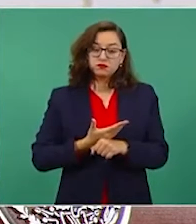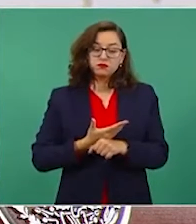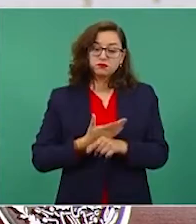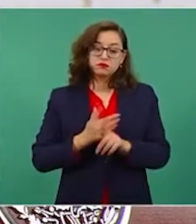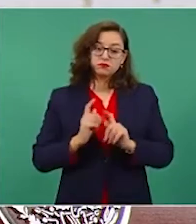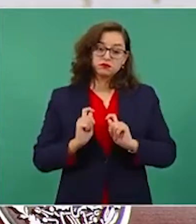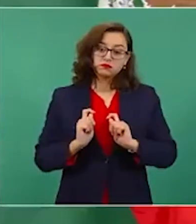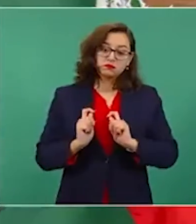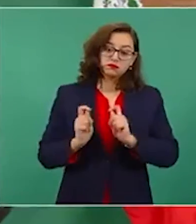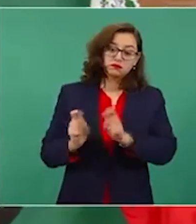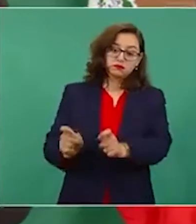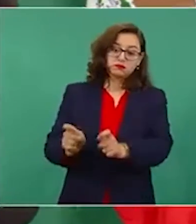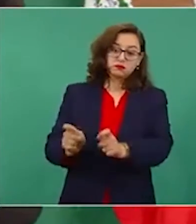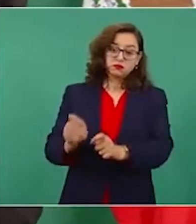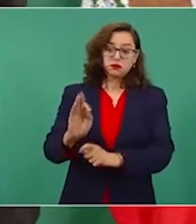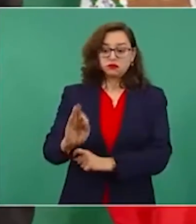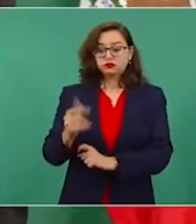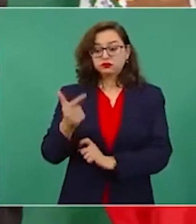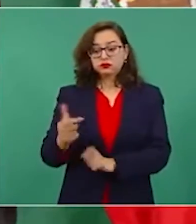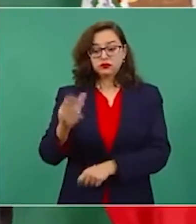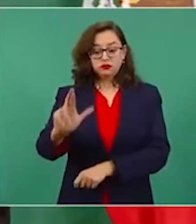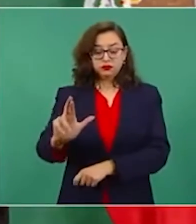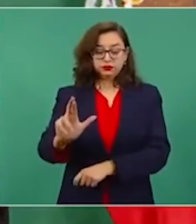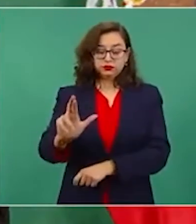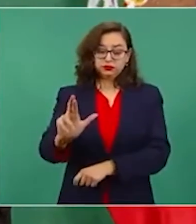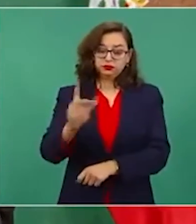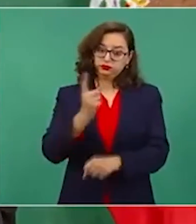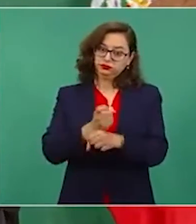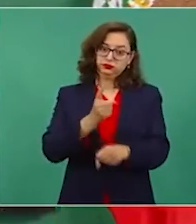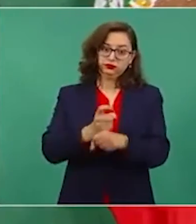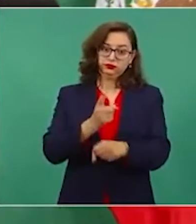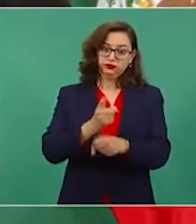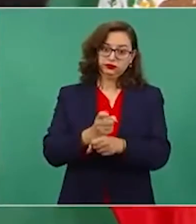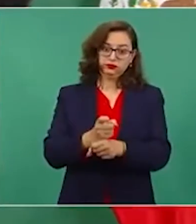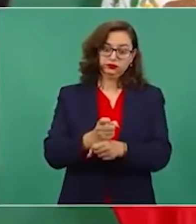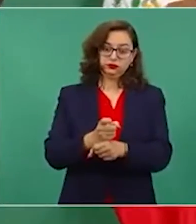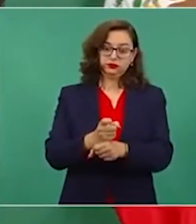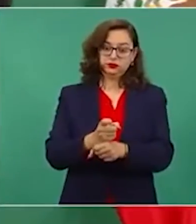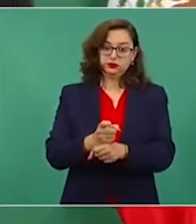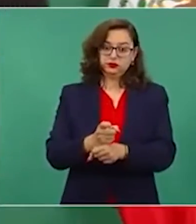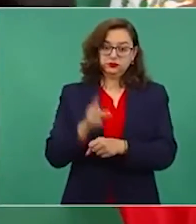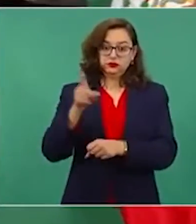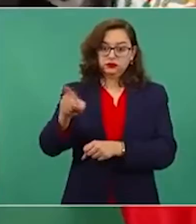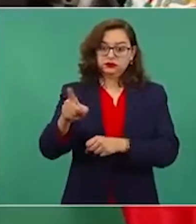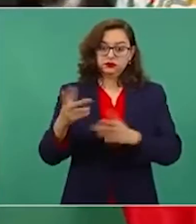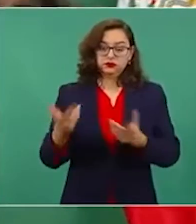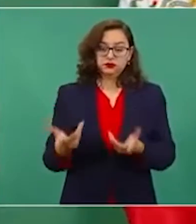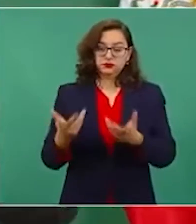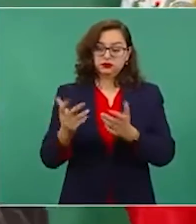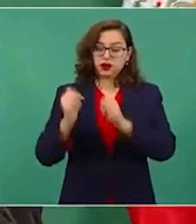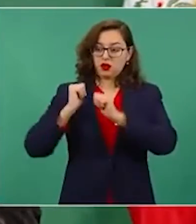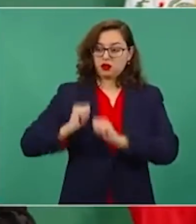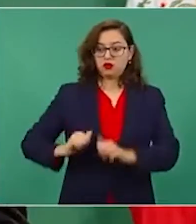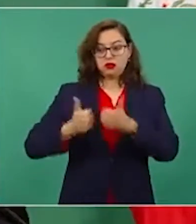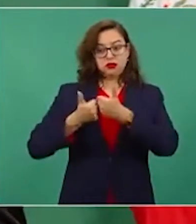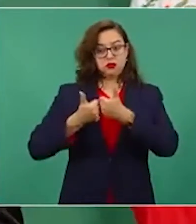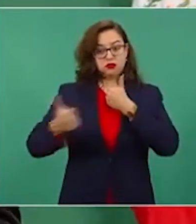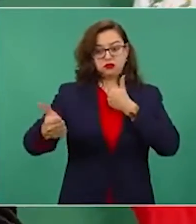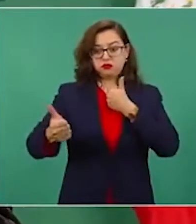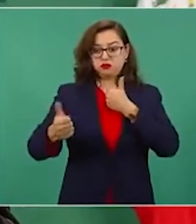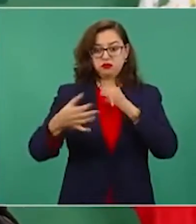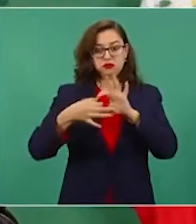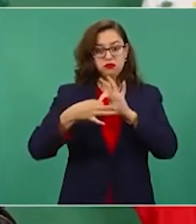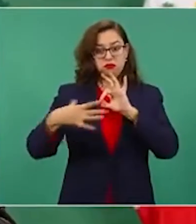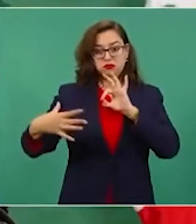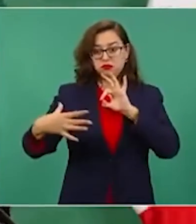primera instancia la fiscalía, que es un poder autónomo, y luego